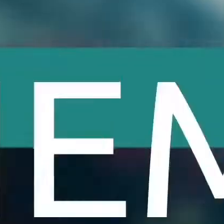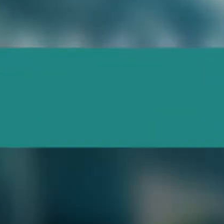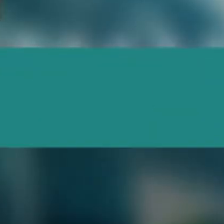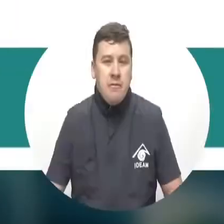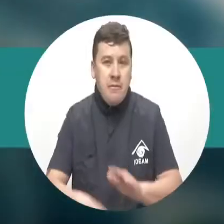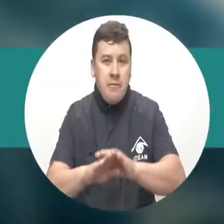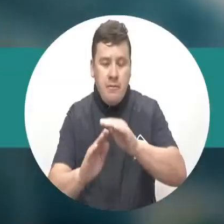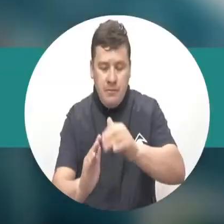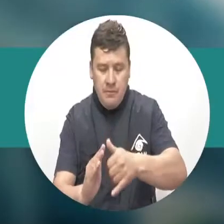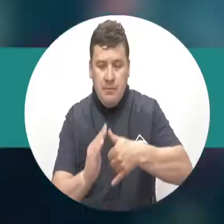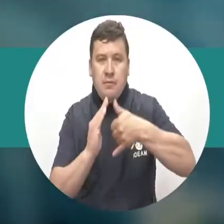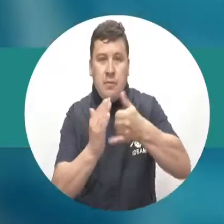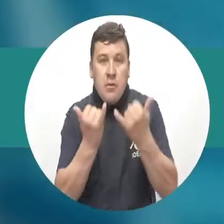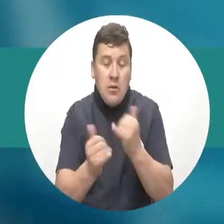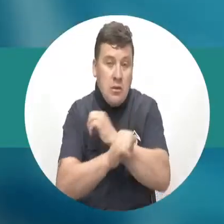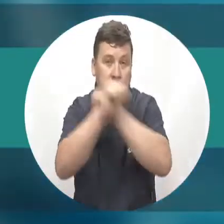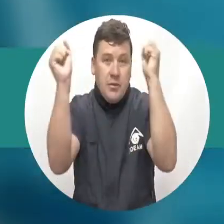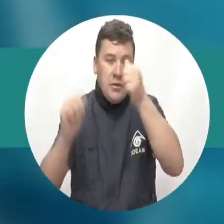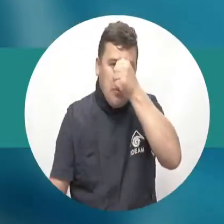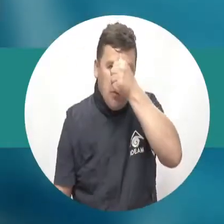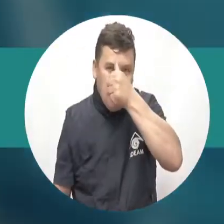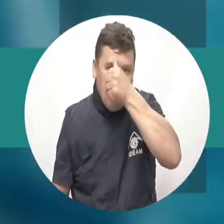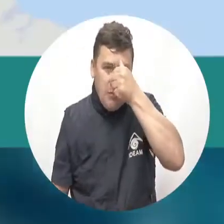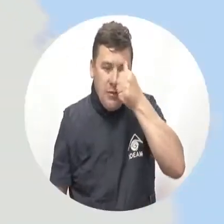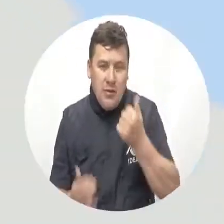Pronóstico del tiempo para la mañana del domingo